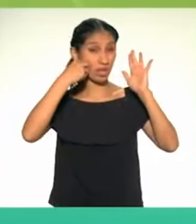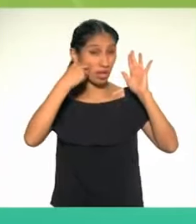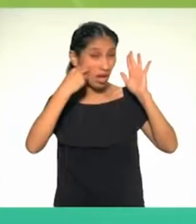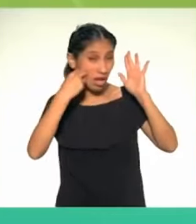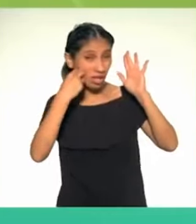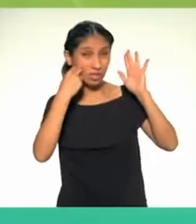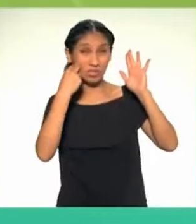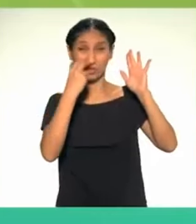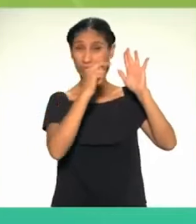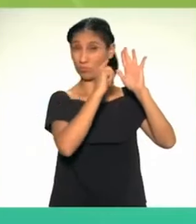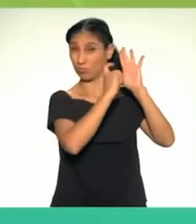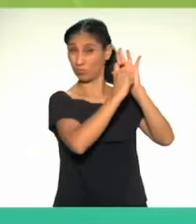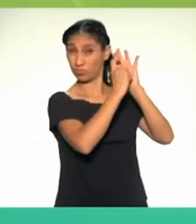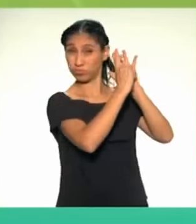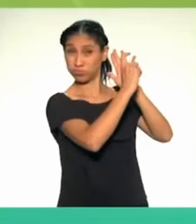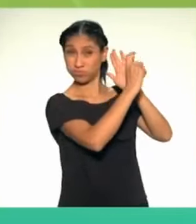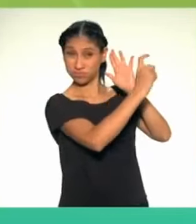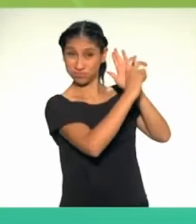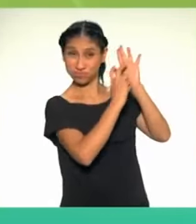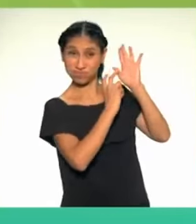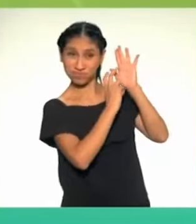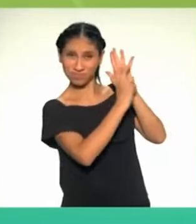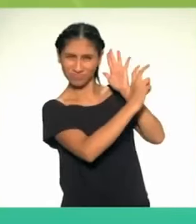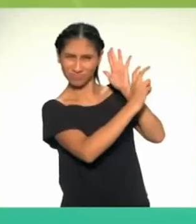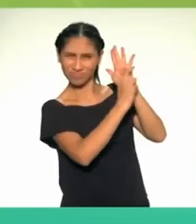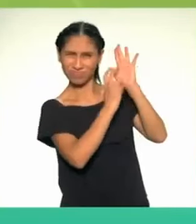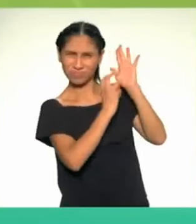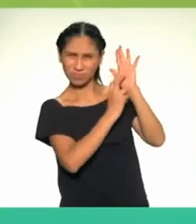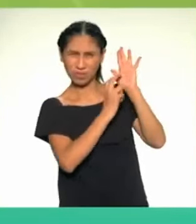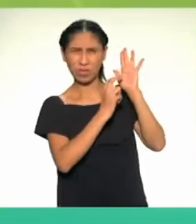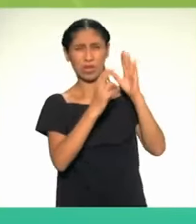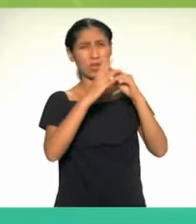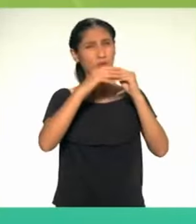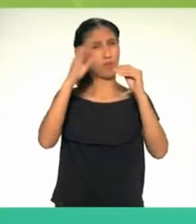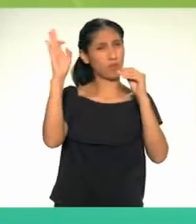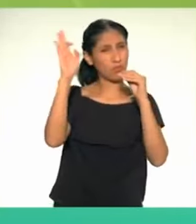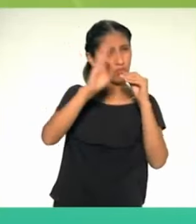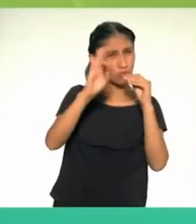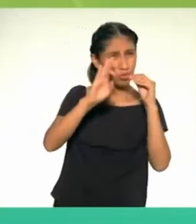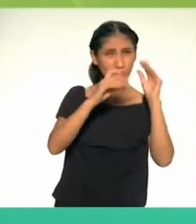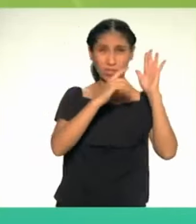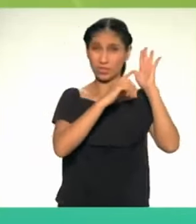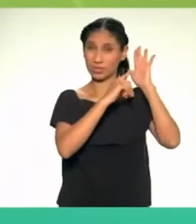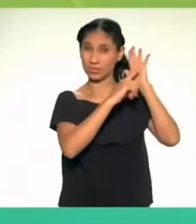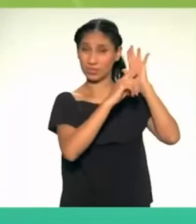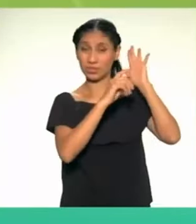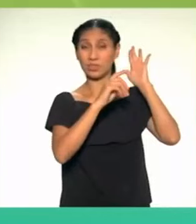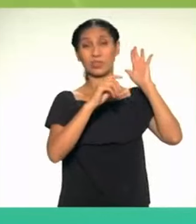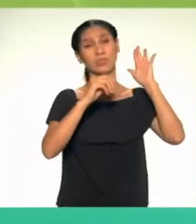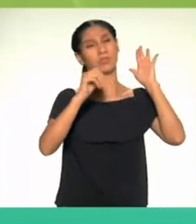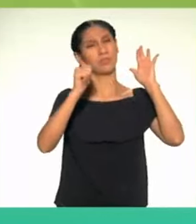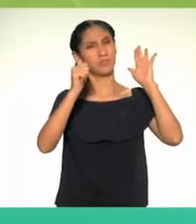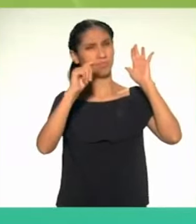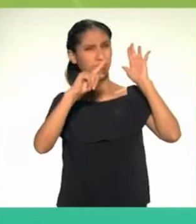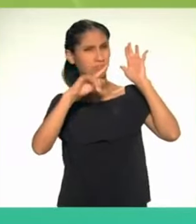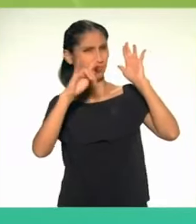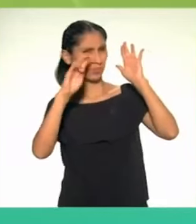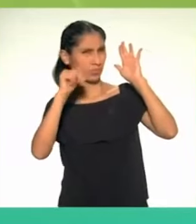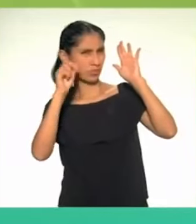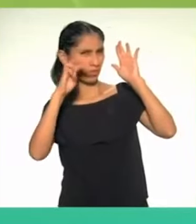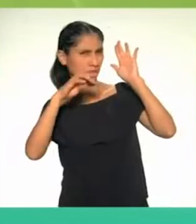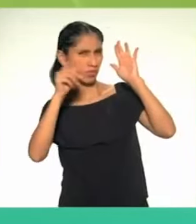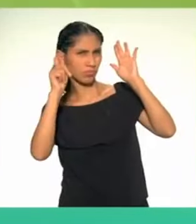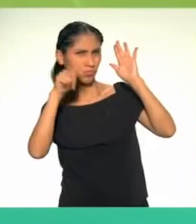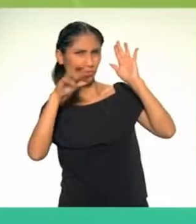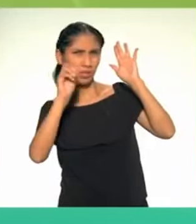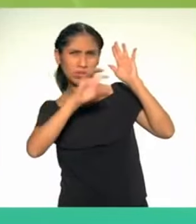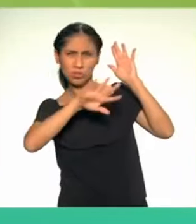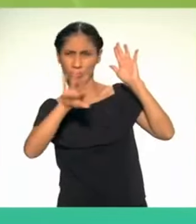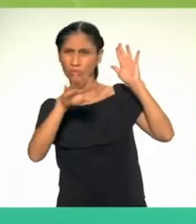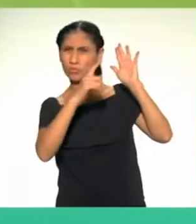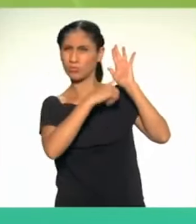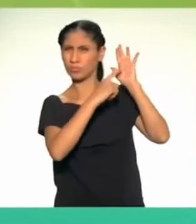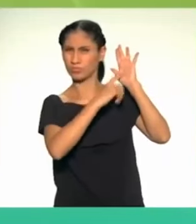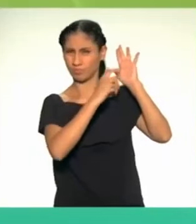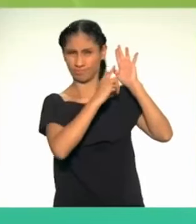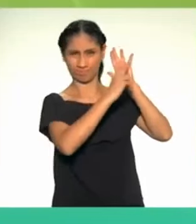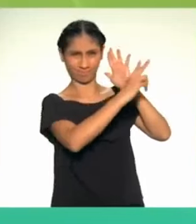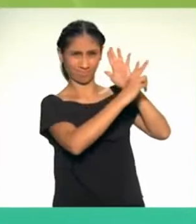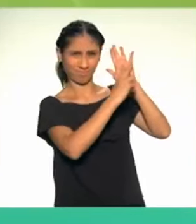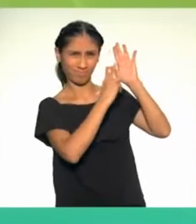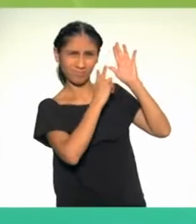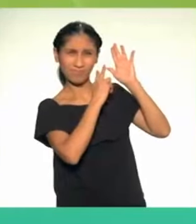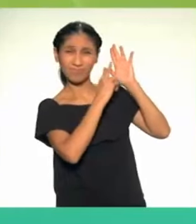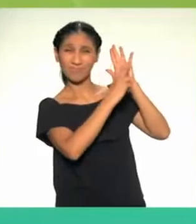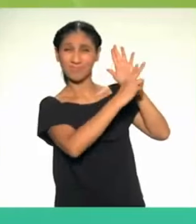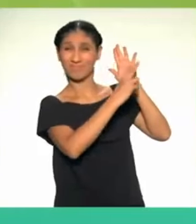ovino y de trucha, frutas como el aguaymanto, la chirimoya, la lúcuma, el pacae, el pepino,